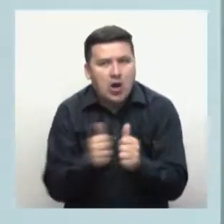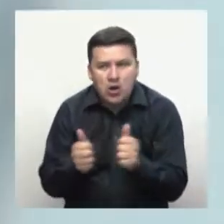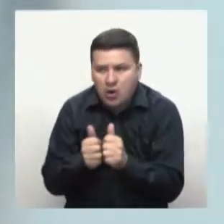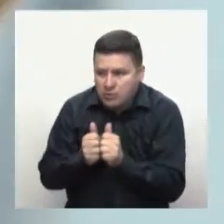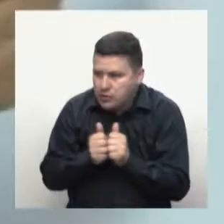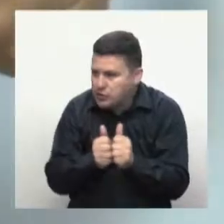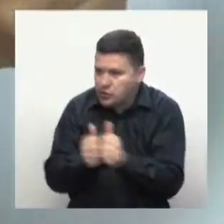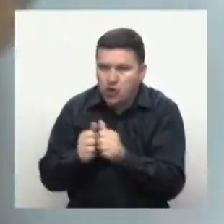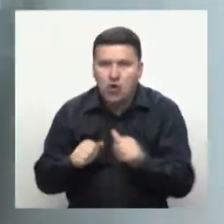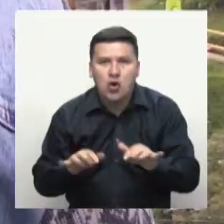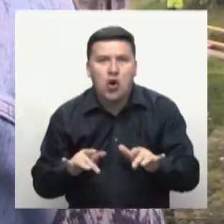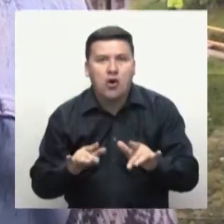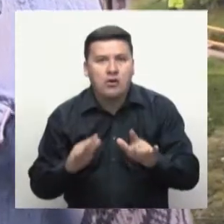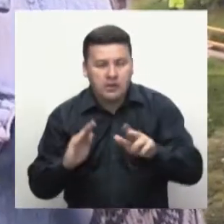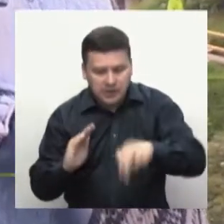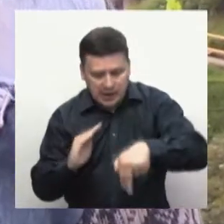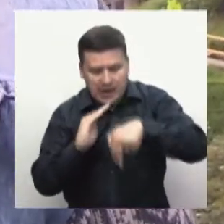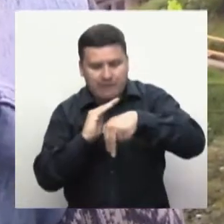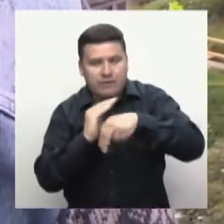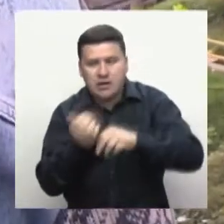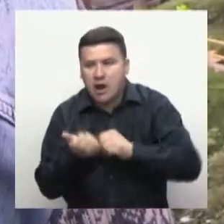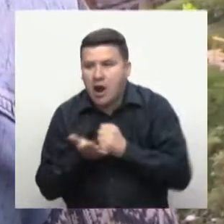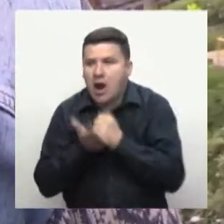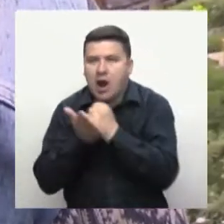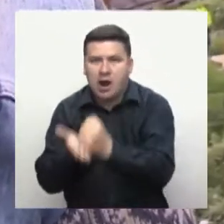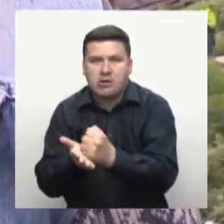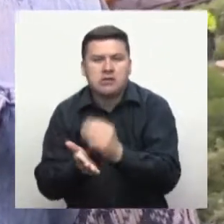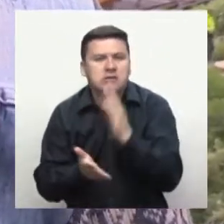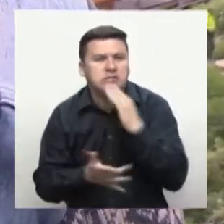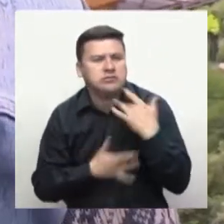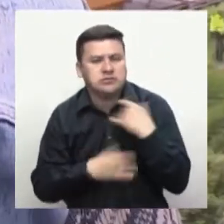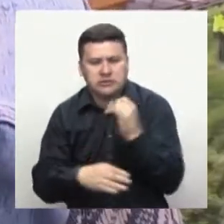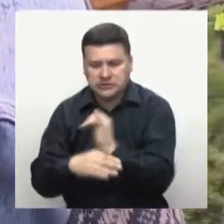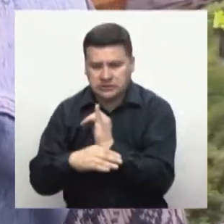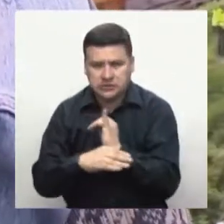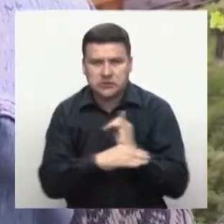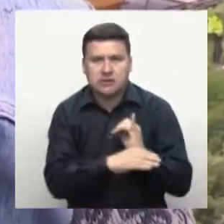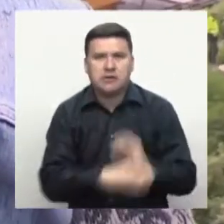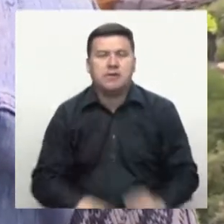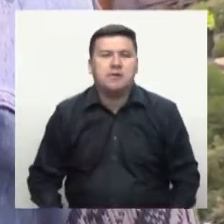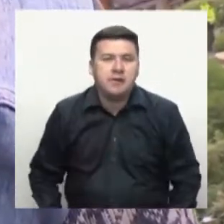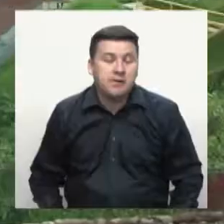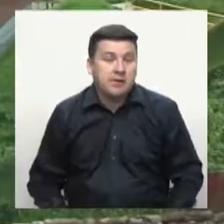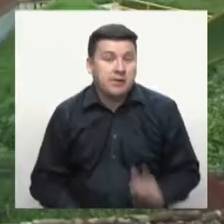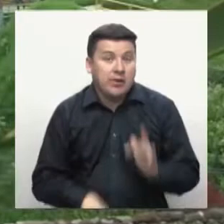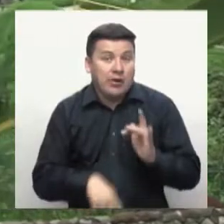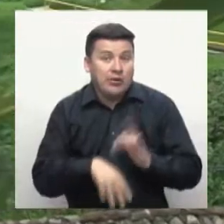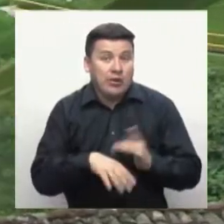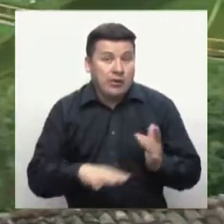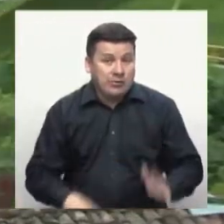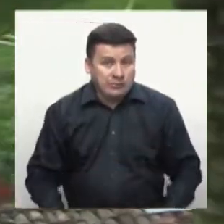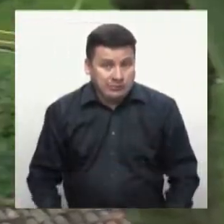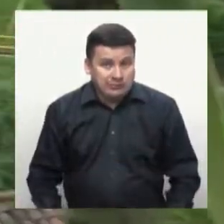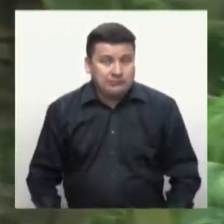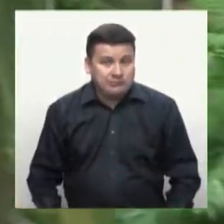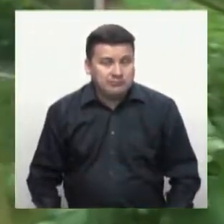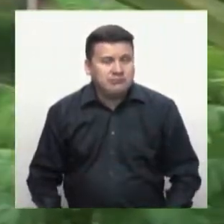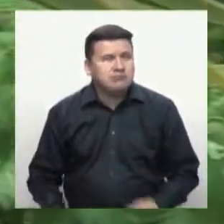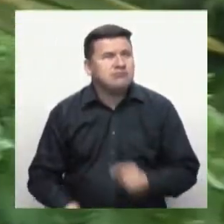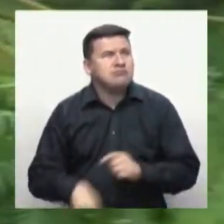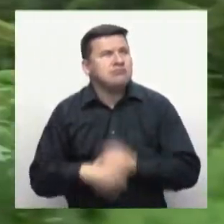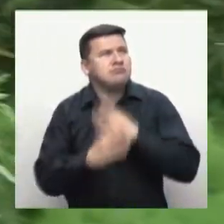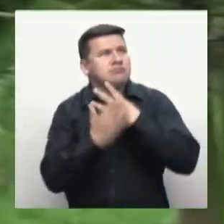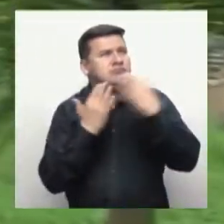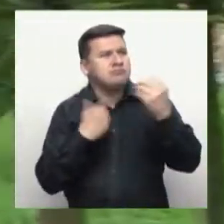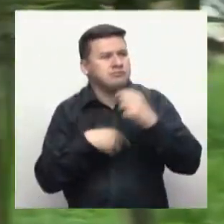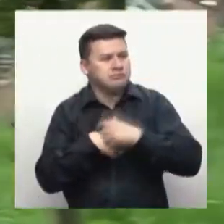institucionales. Nos tocó salir a las 3 y 30 de la madrugada en